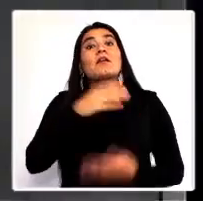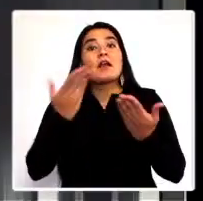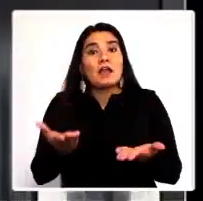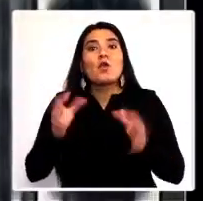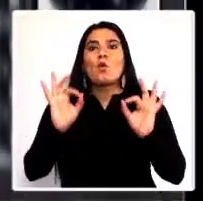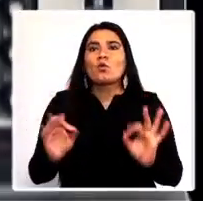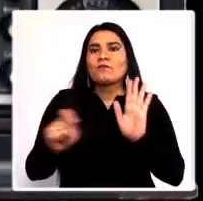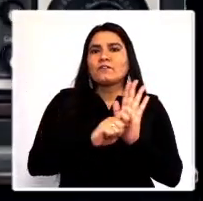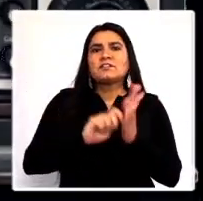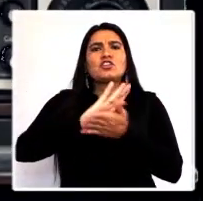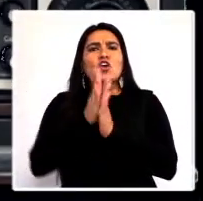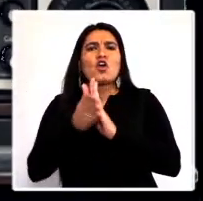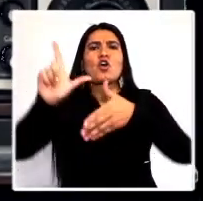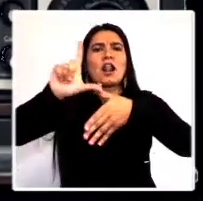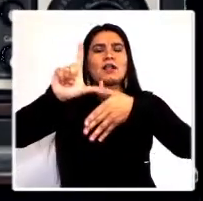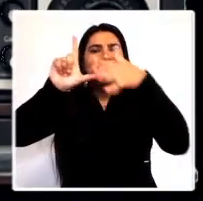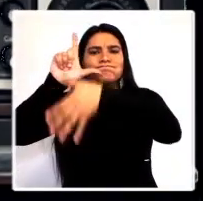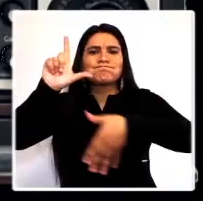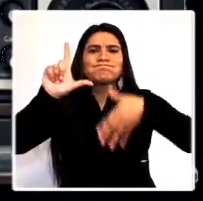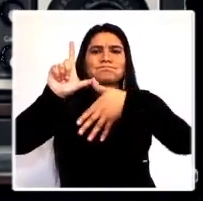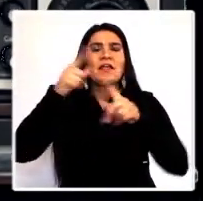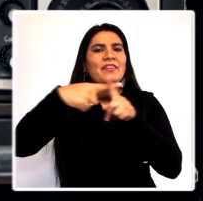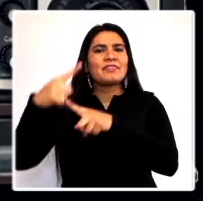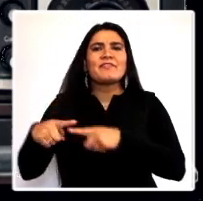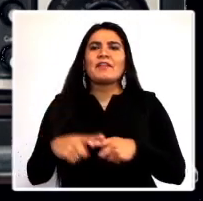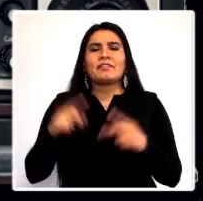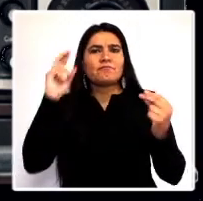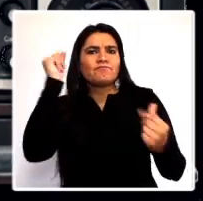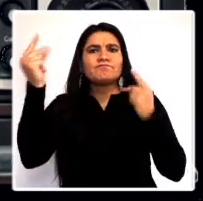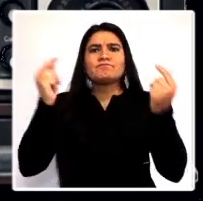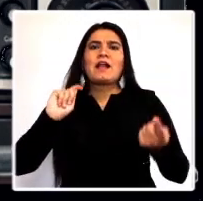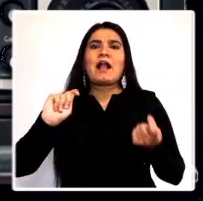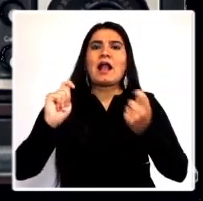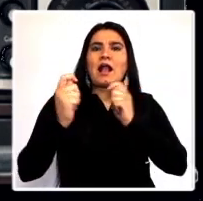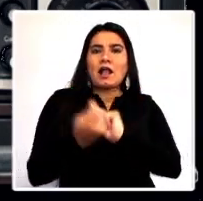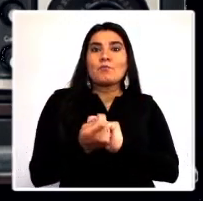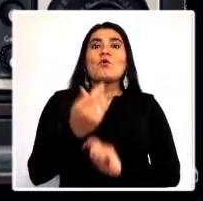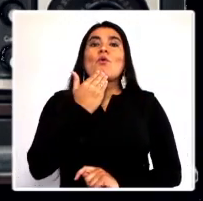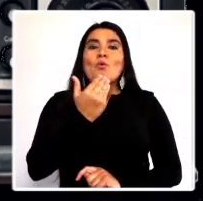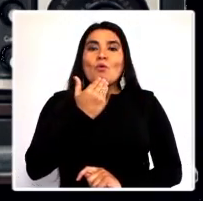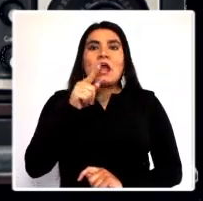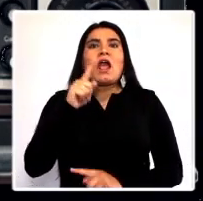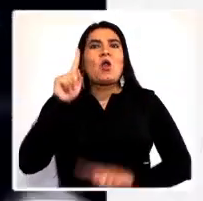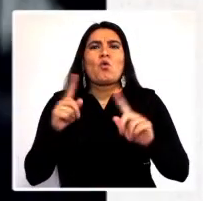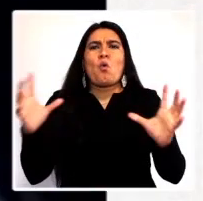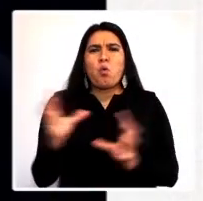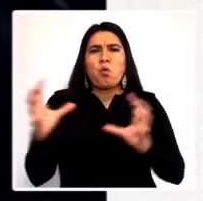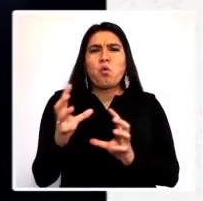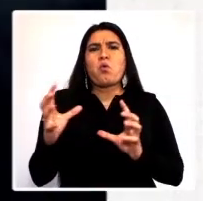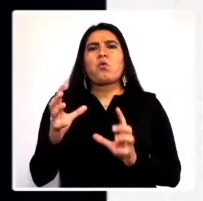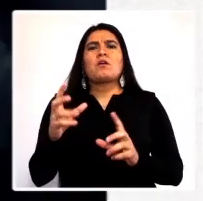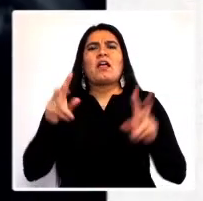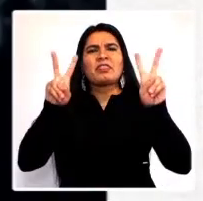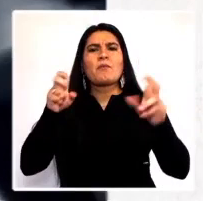Para entonces, por toda Latinoamérica, comenzaban a suceder distintas apuestas de cambio y, a su vez, violentas